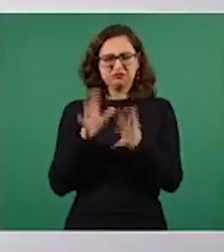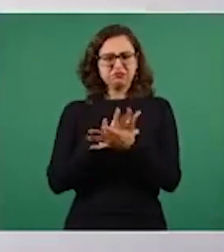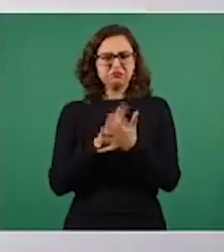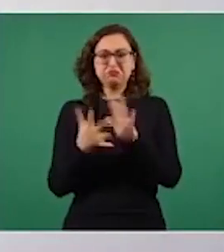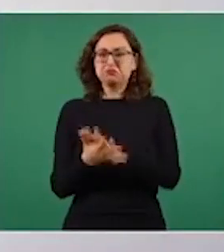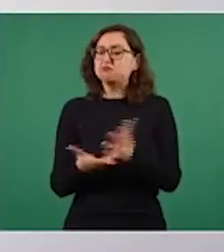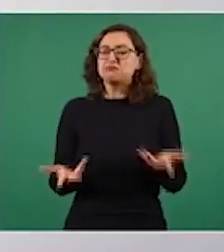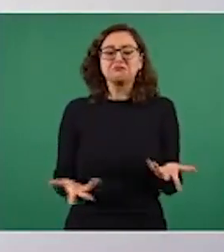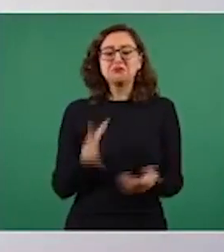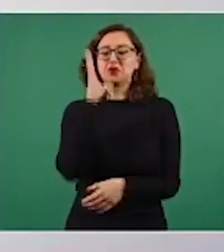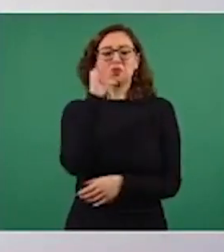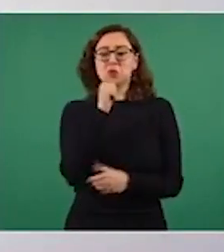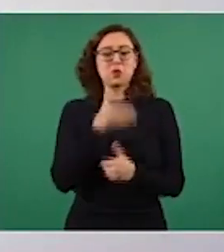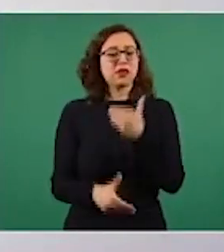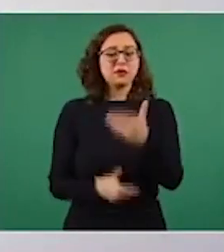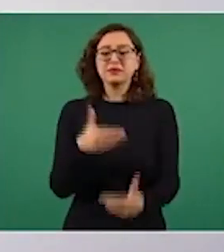se avanza.